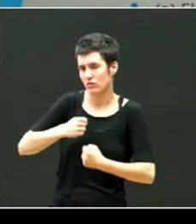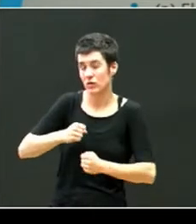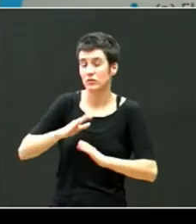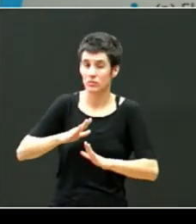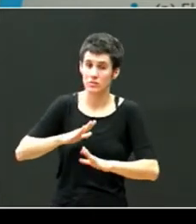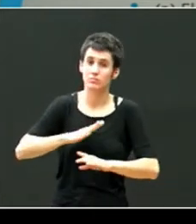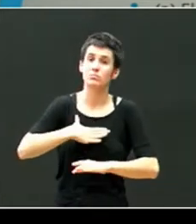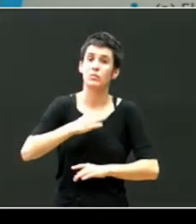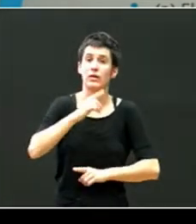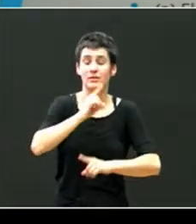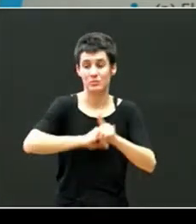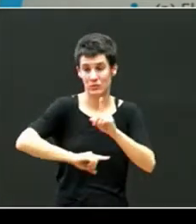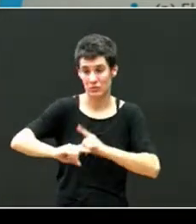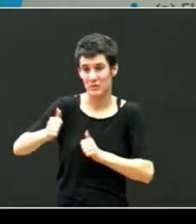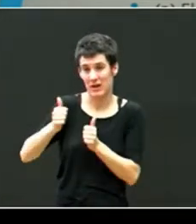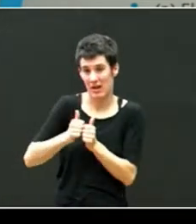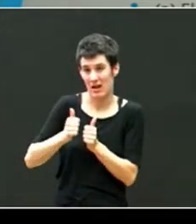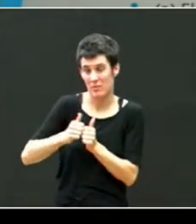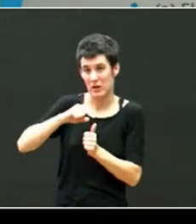la figura no permanece